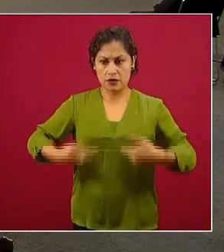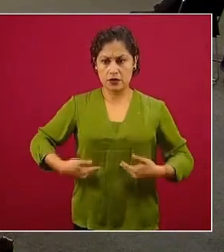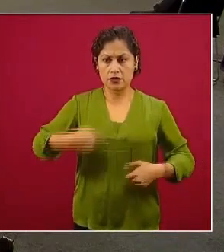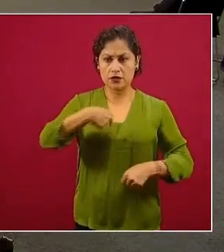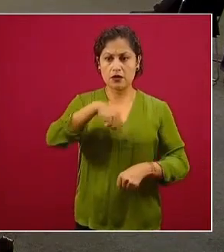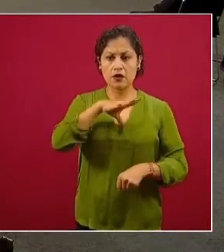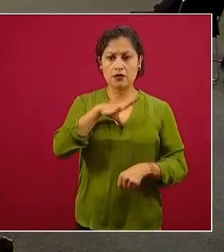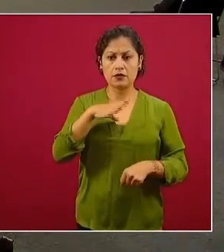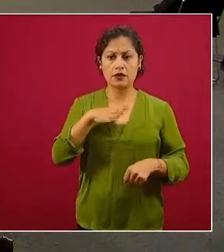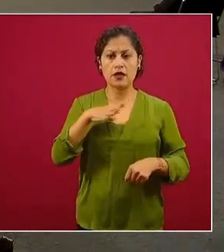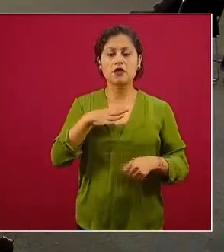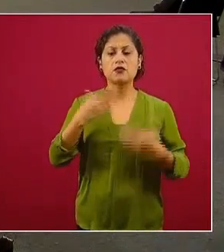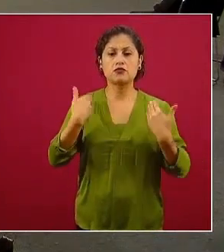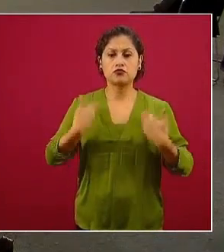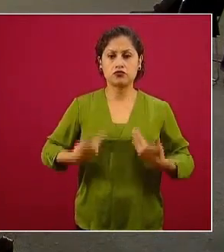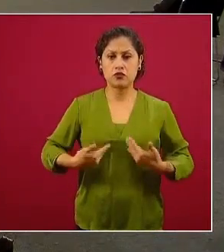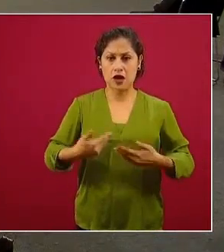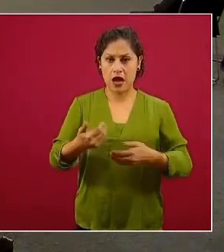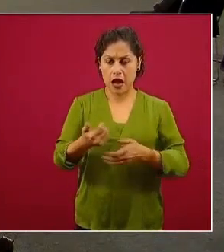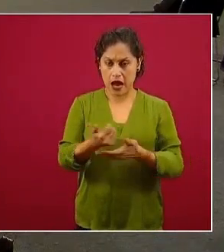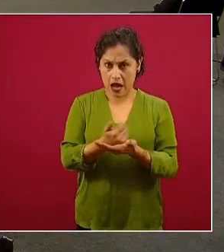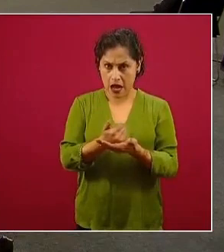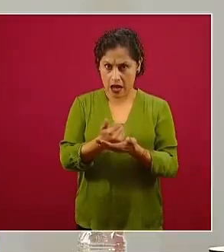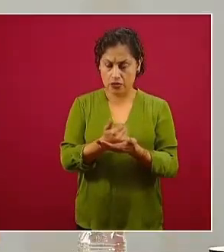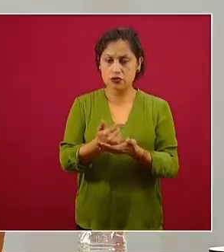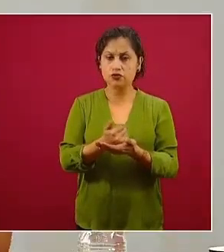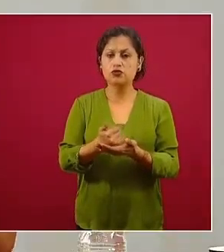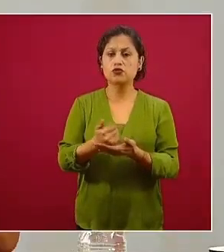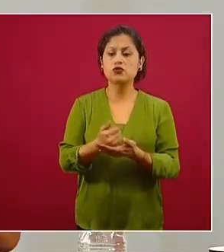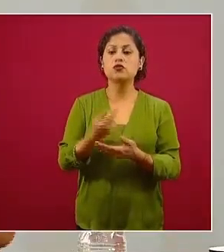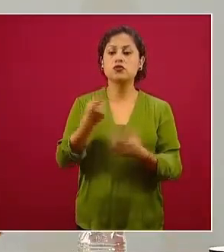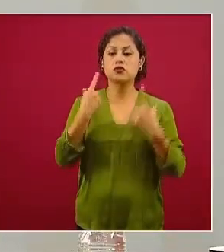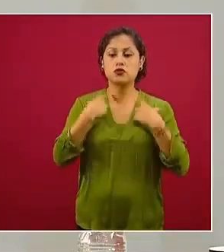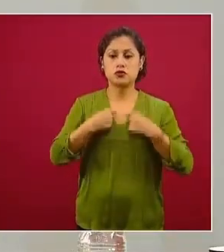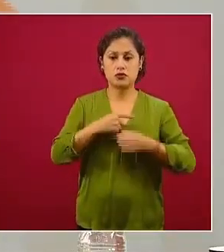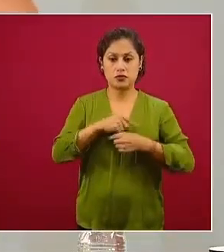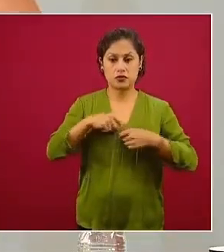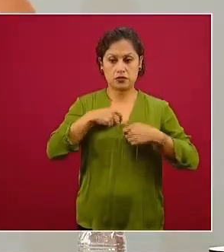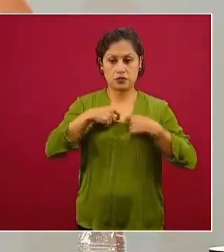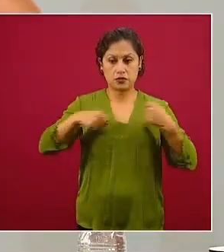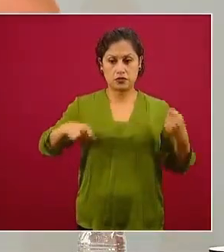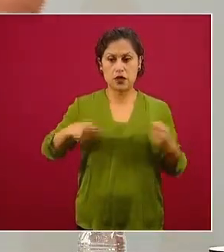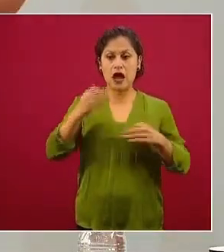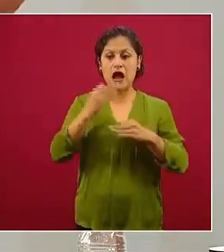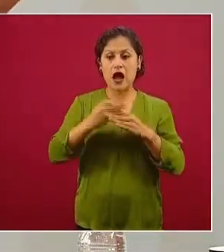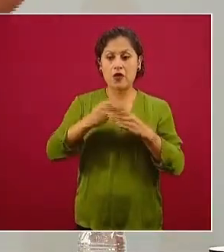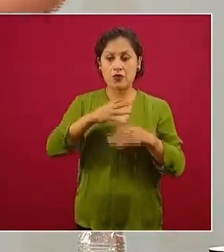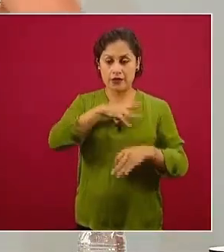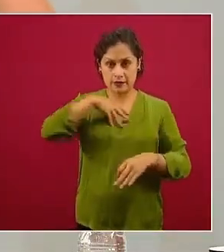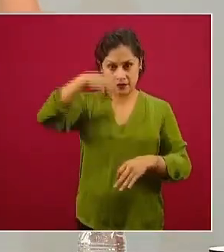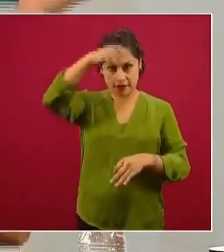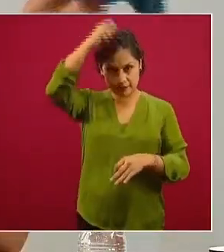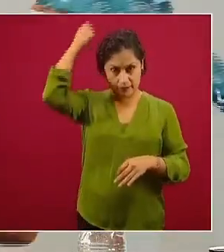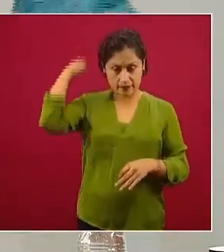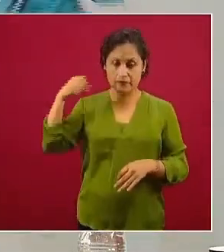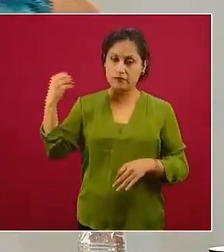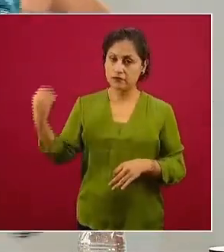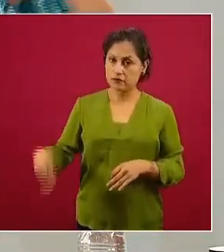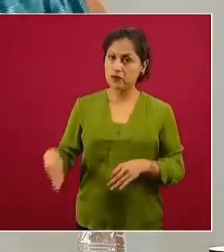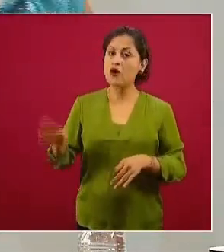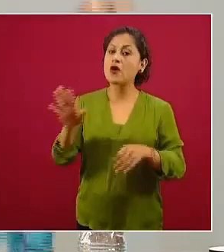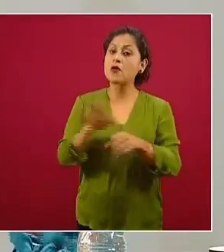blanca y utilizamos estas mascadas. Pero en este momento de contingencia, las mascadas no las estamos utilizando